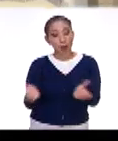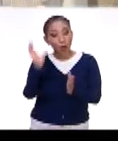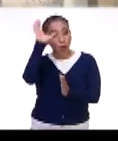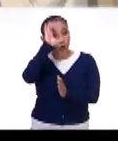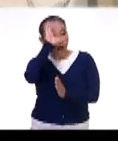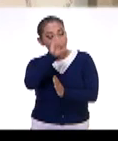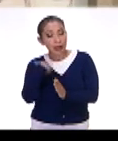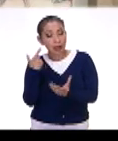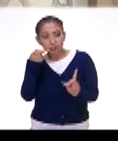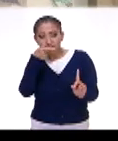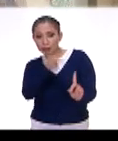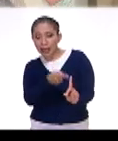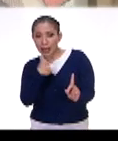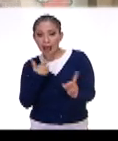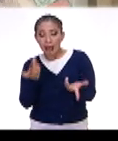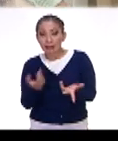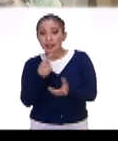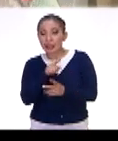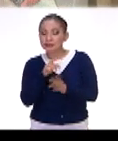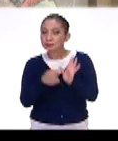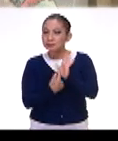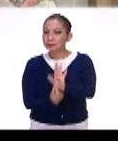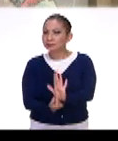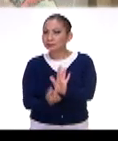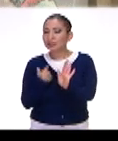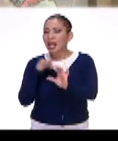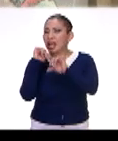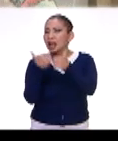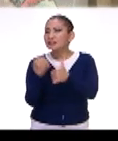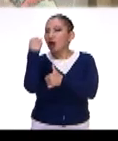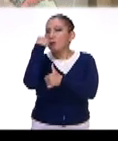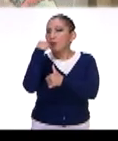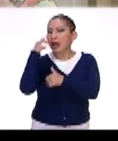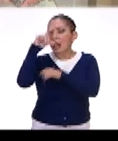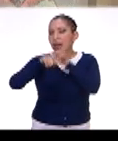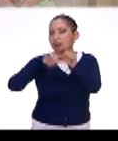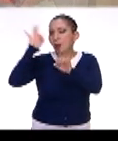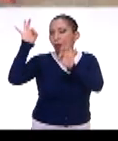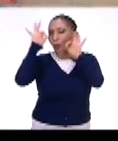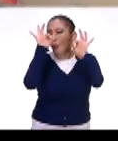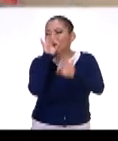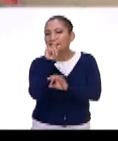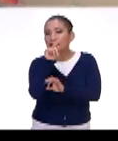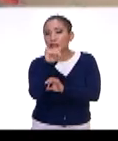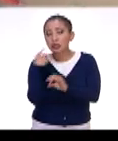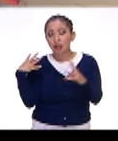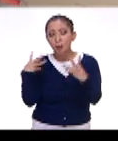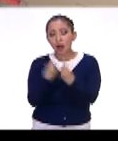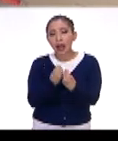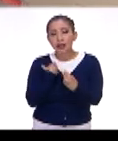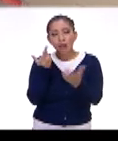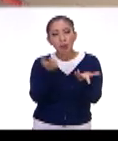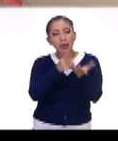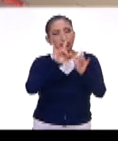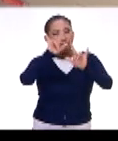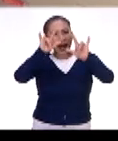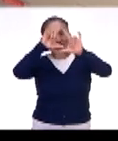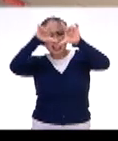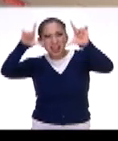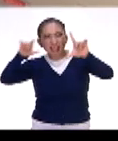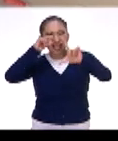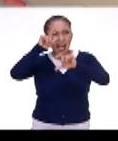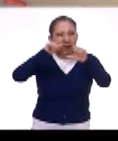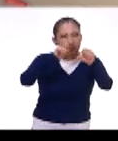cultural Cubo Blanco y Trilce Ediciones, presentan El arte de comer insectos, la cual reúne acervos entomológicos,